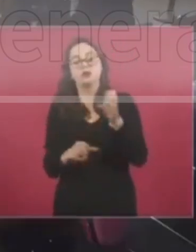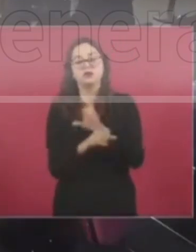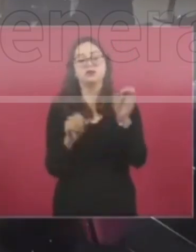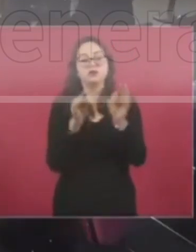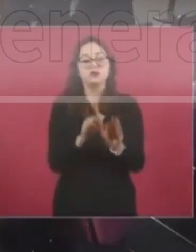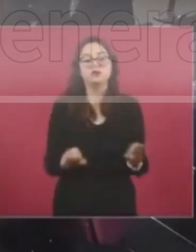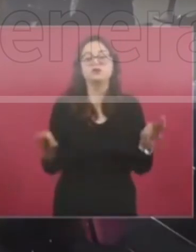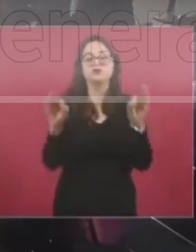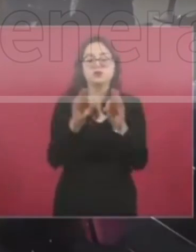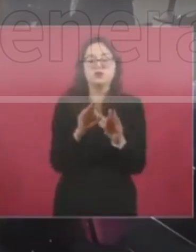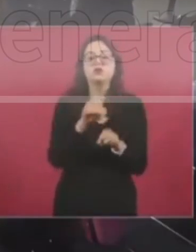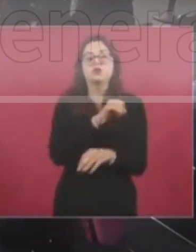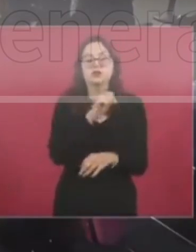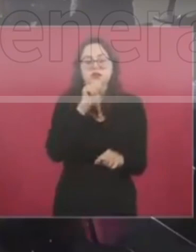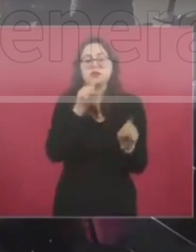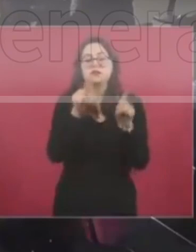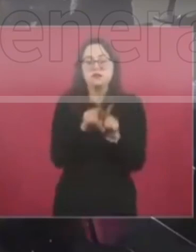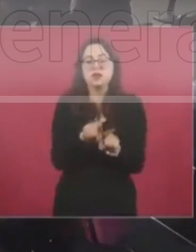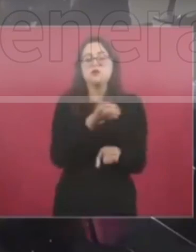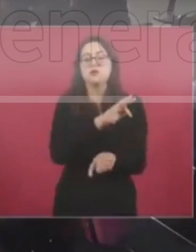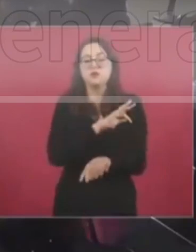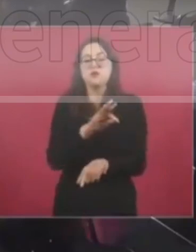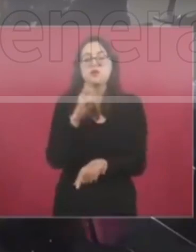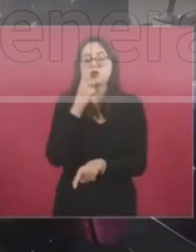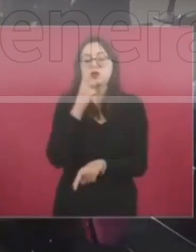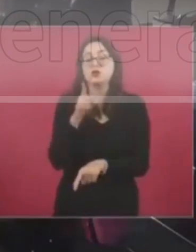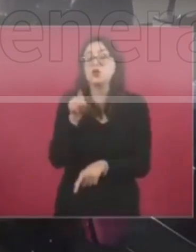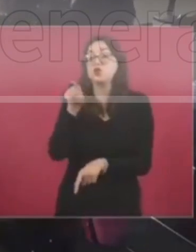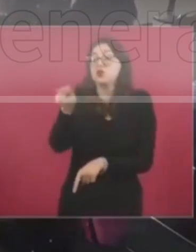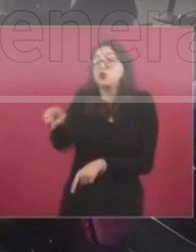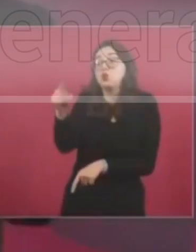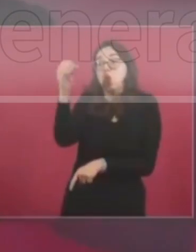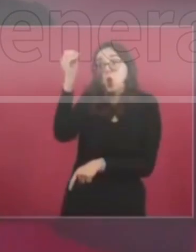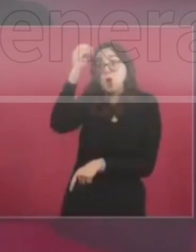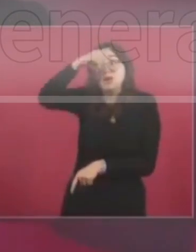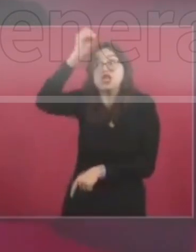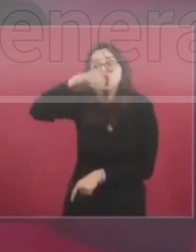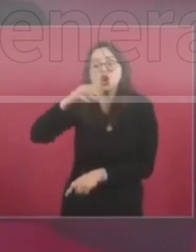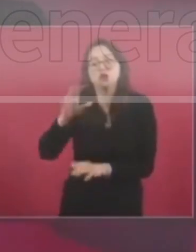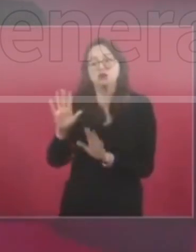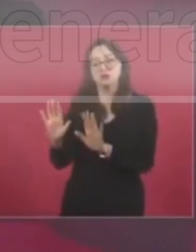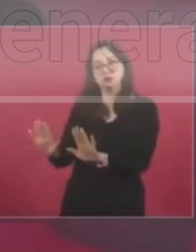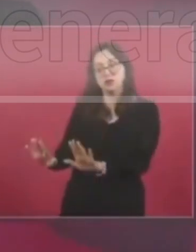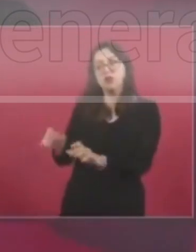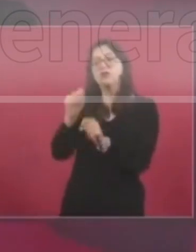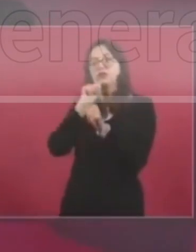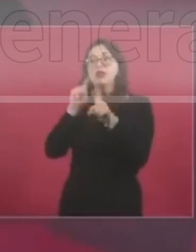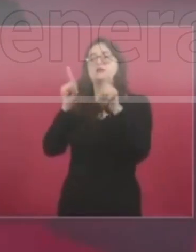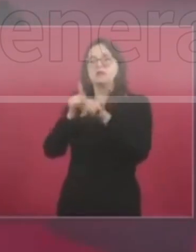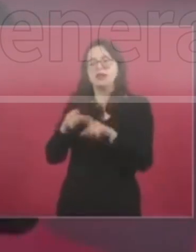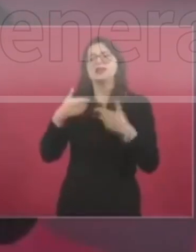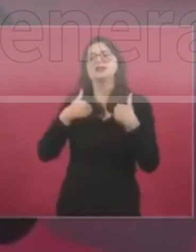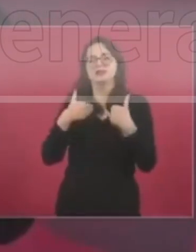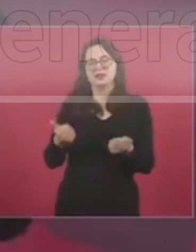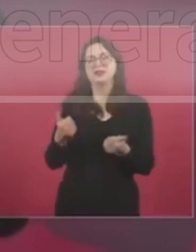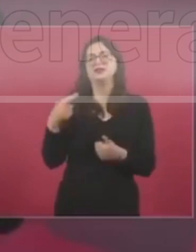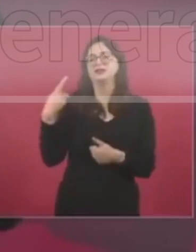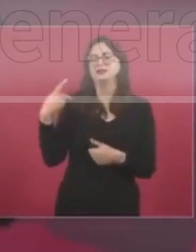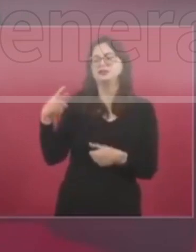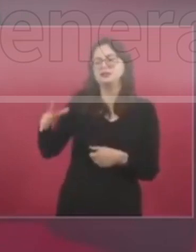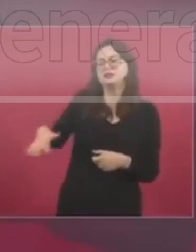no es solo tu opinión es lo que opinan los conservadores que no nos quieren